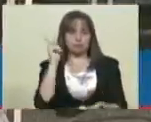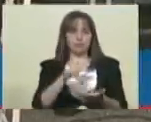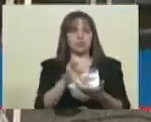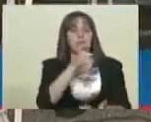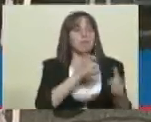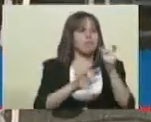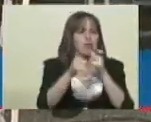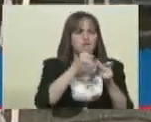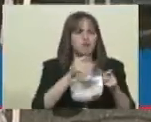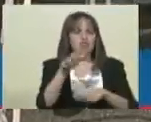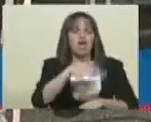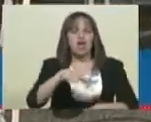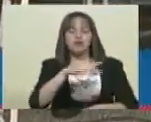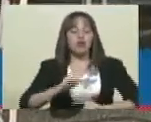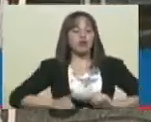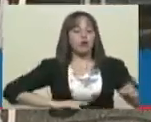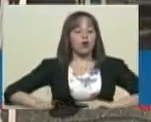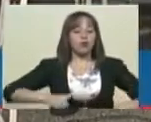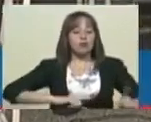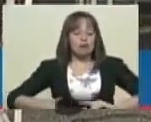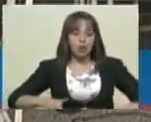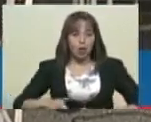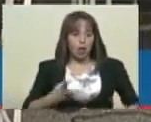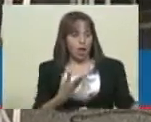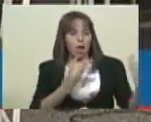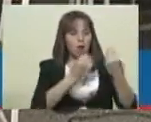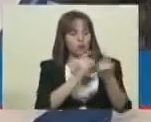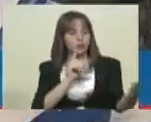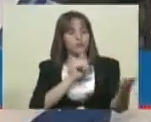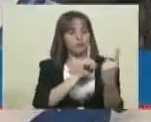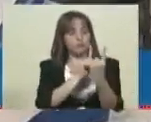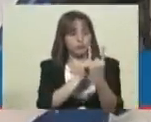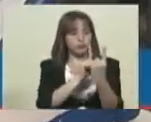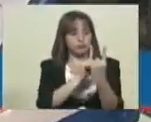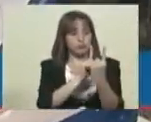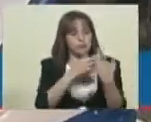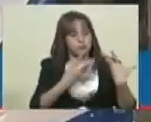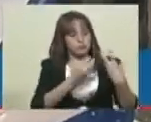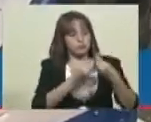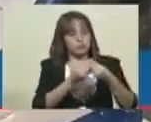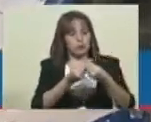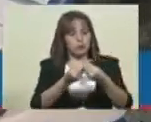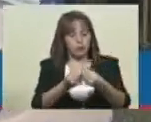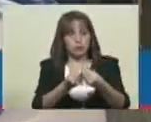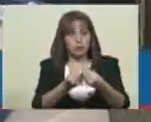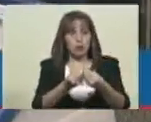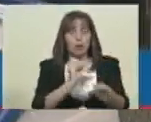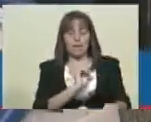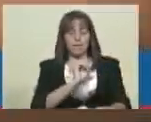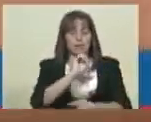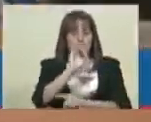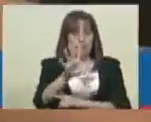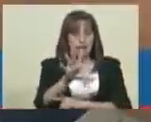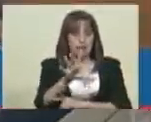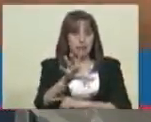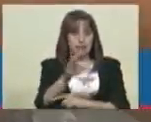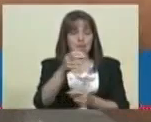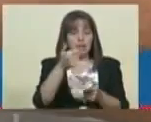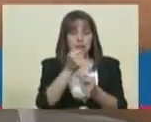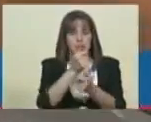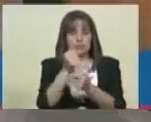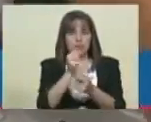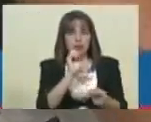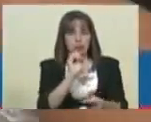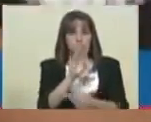coordinador de centro de votación, el coordinador de centro va a mandar un mensaje de texto